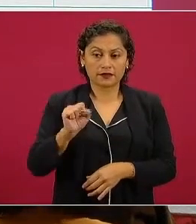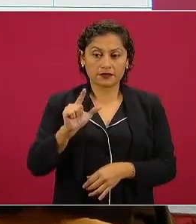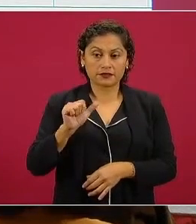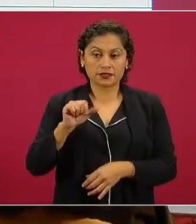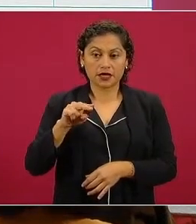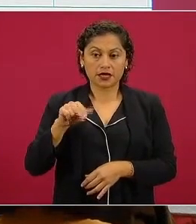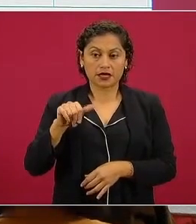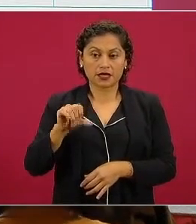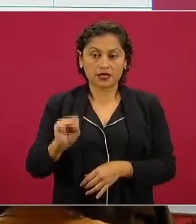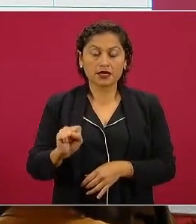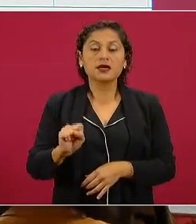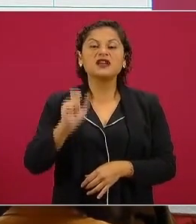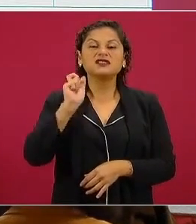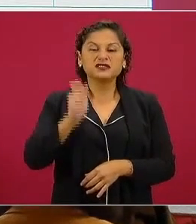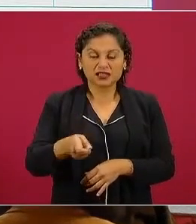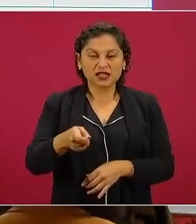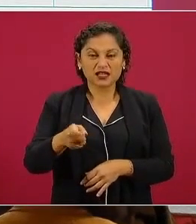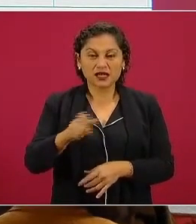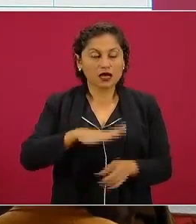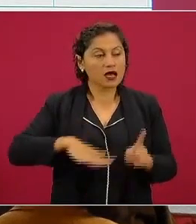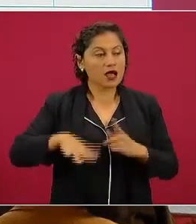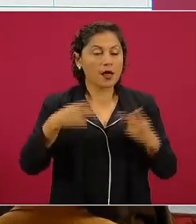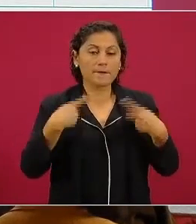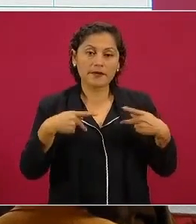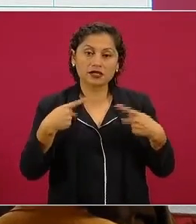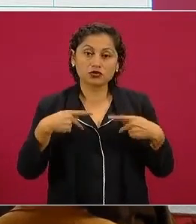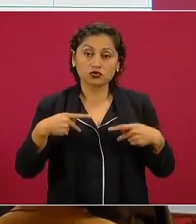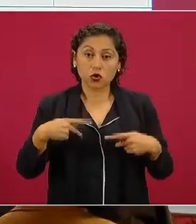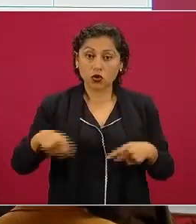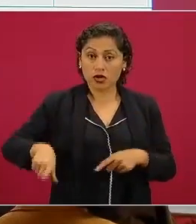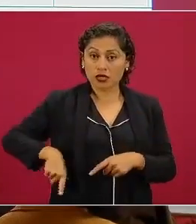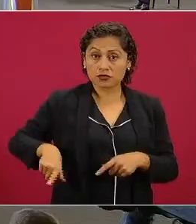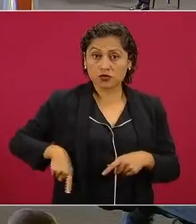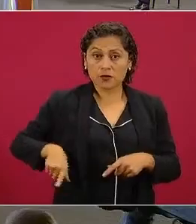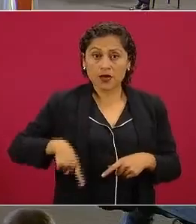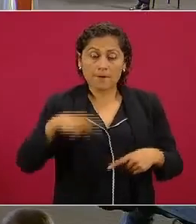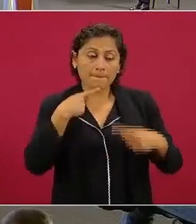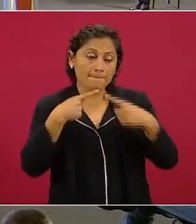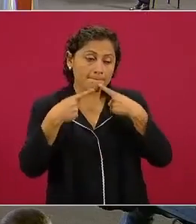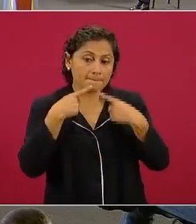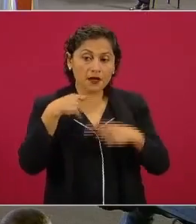decidieron que la corrupción no era delito grave